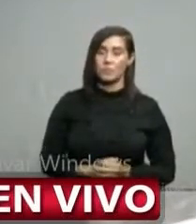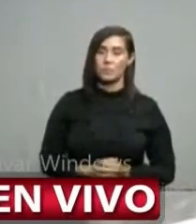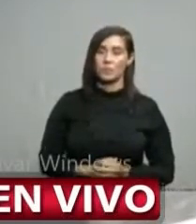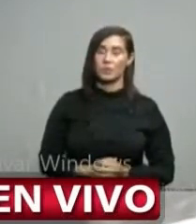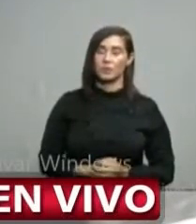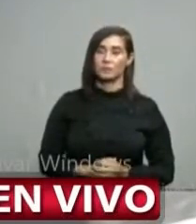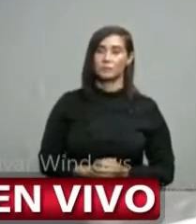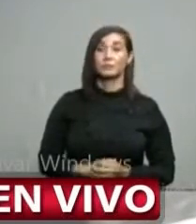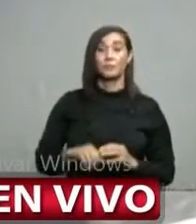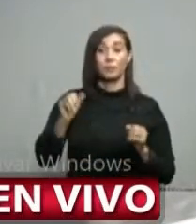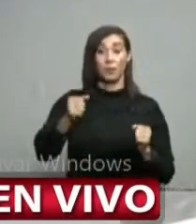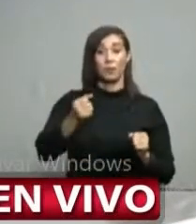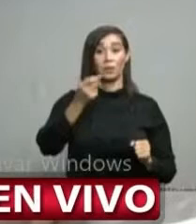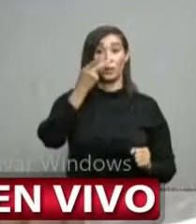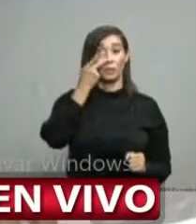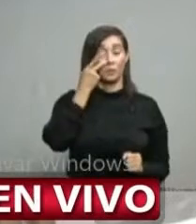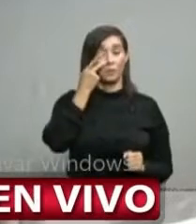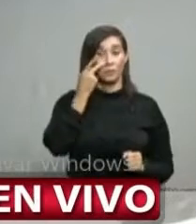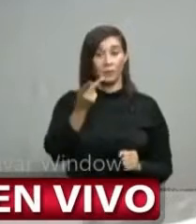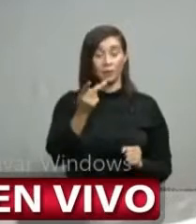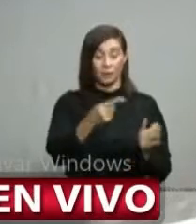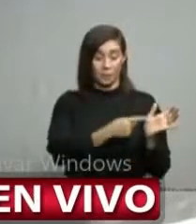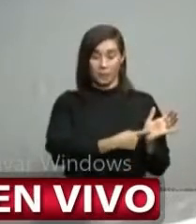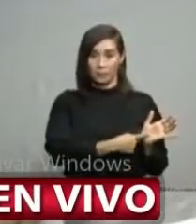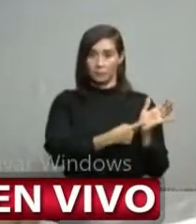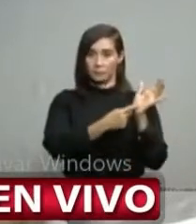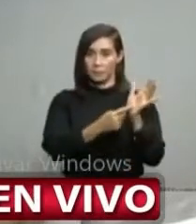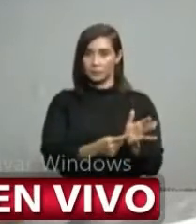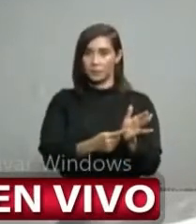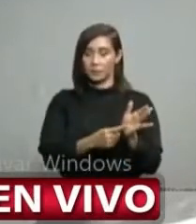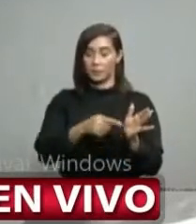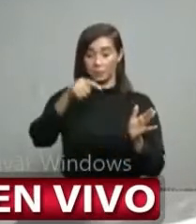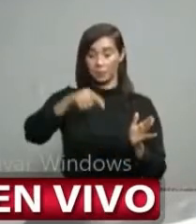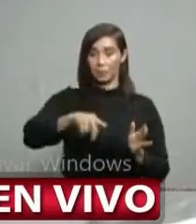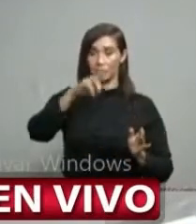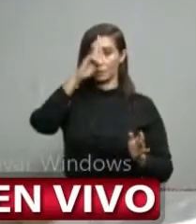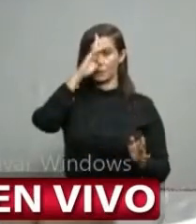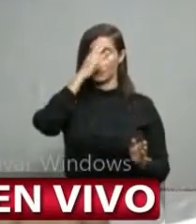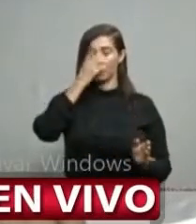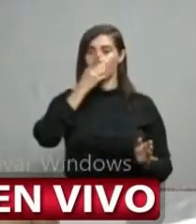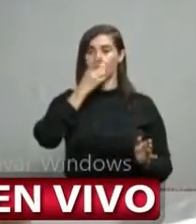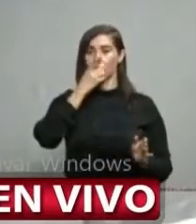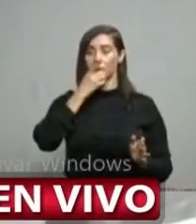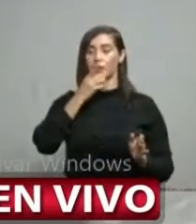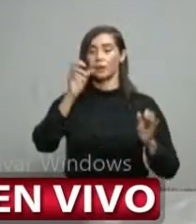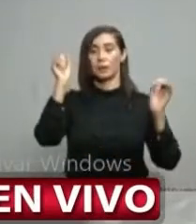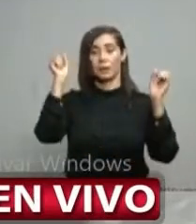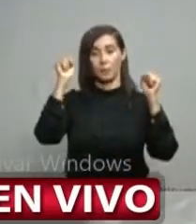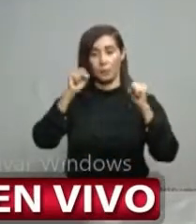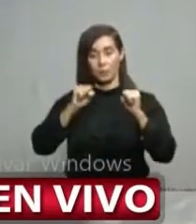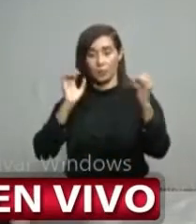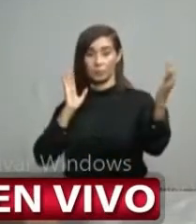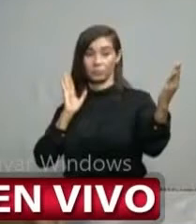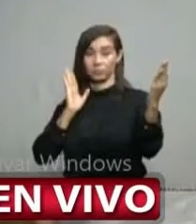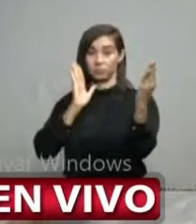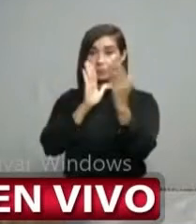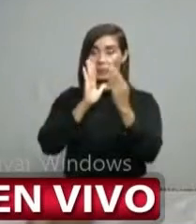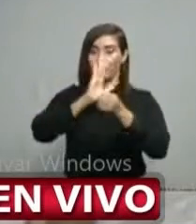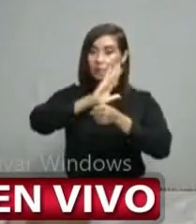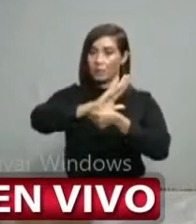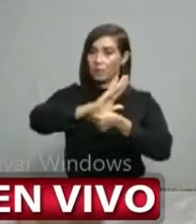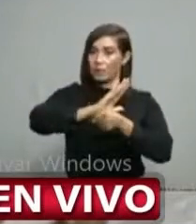justamente el país de que ha sido capaz de enfrentar la enfermedad y